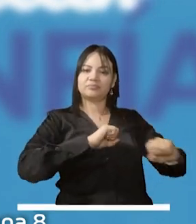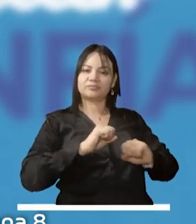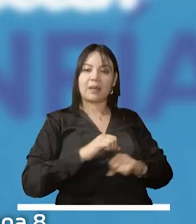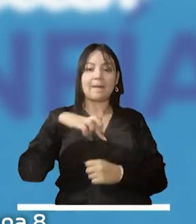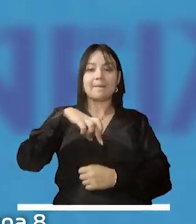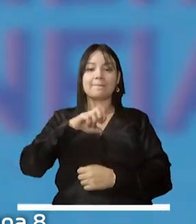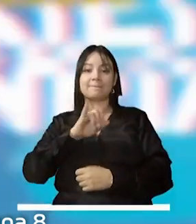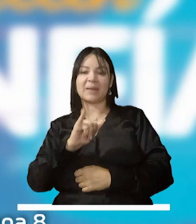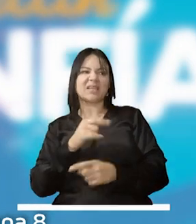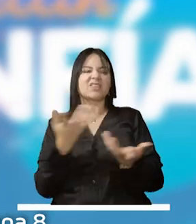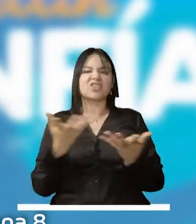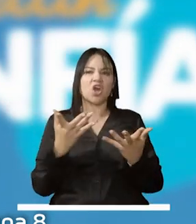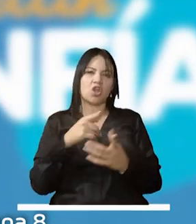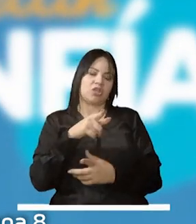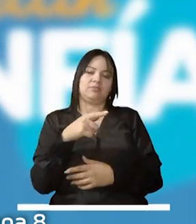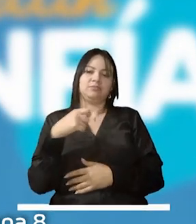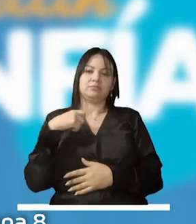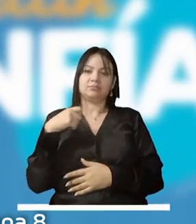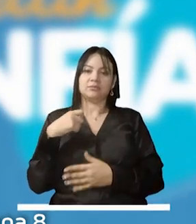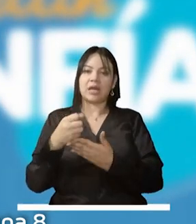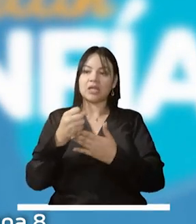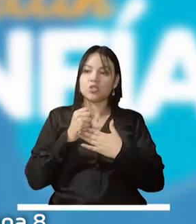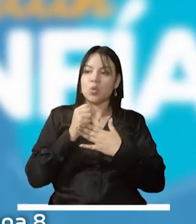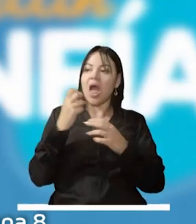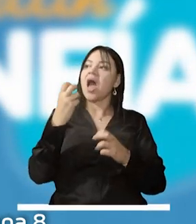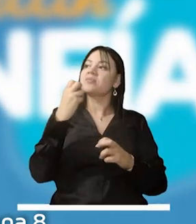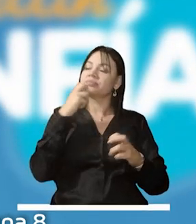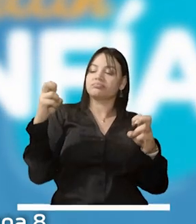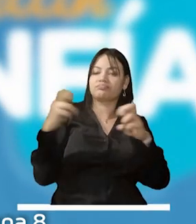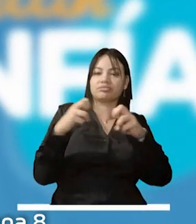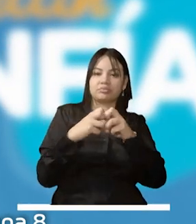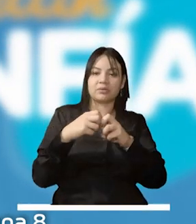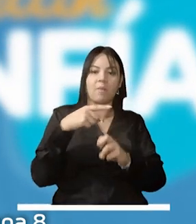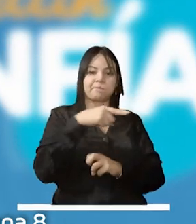es un sistema que nos lleva a luz a la sede comunal.